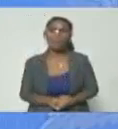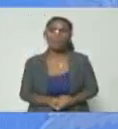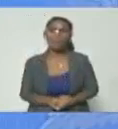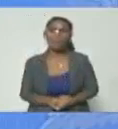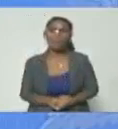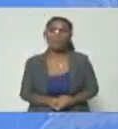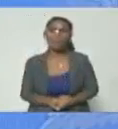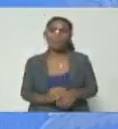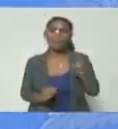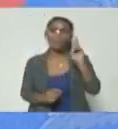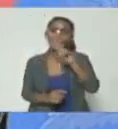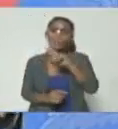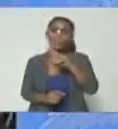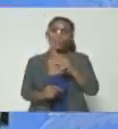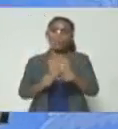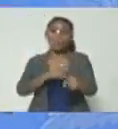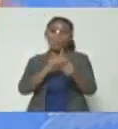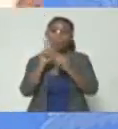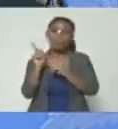miren y como eso